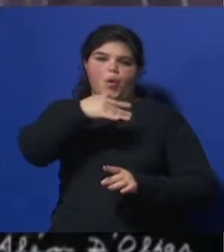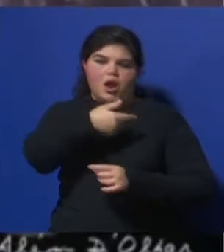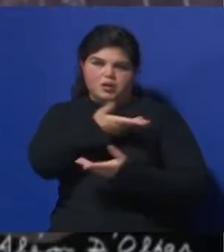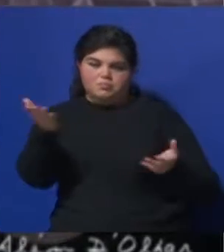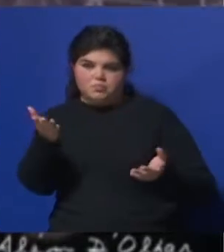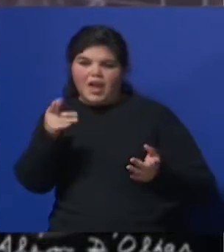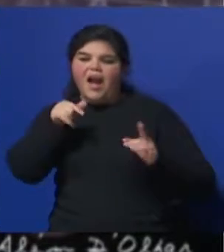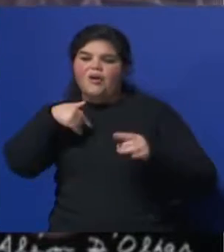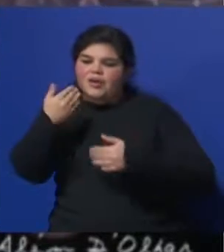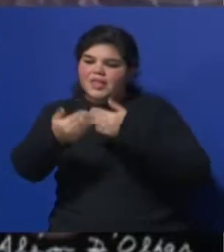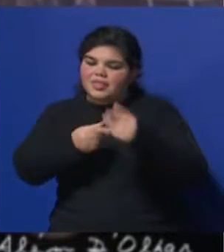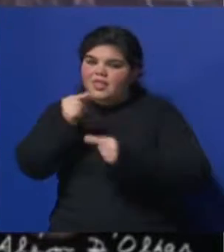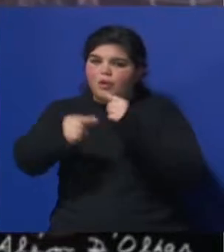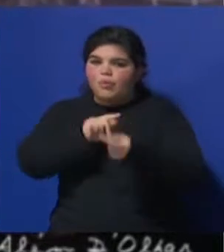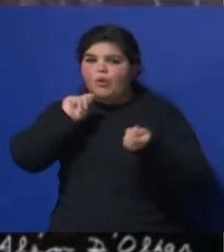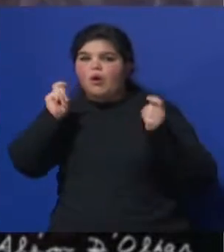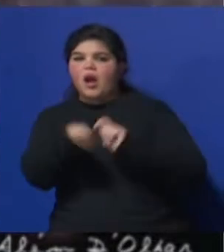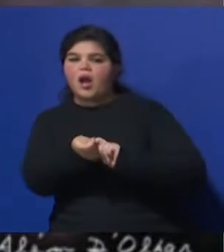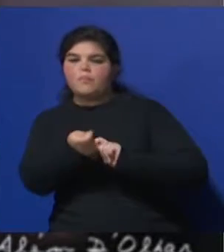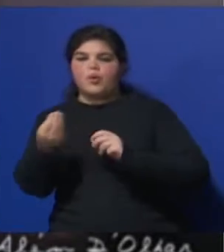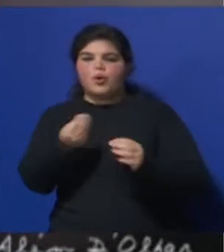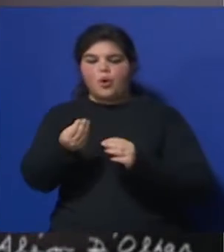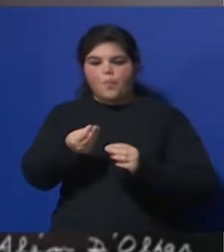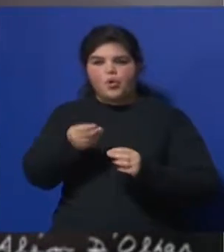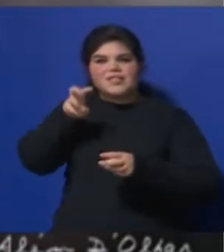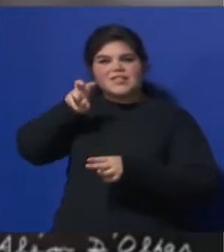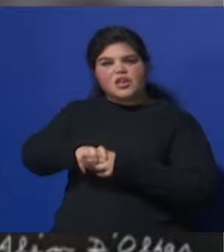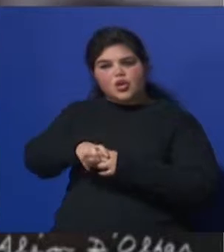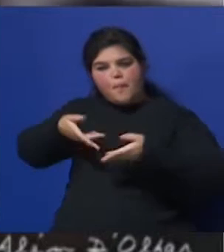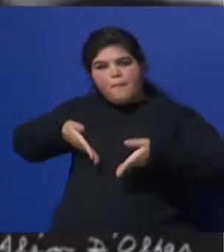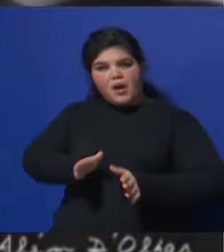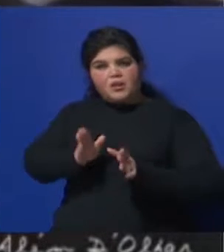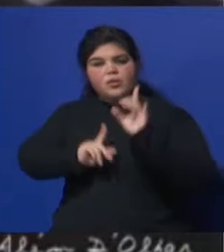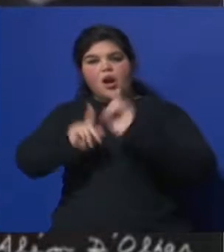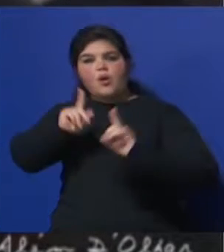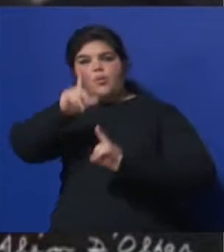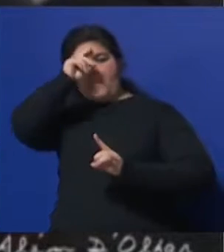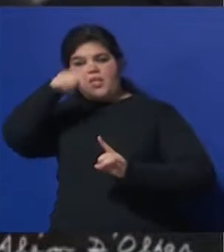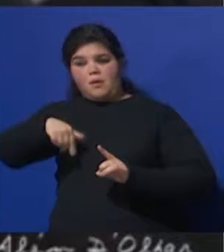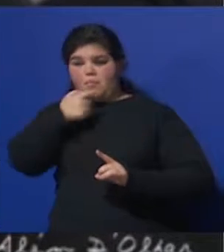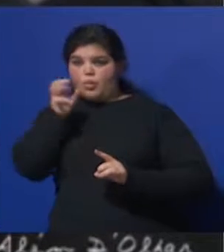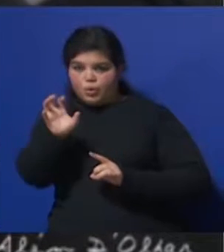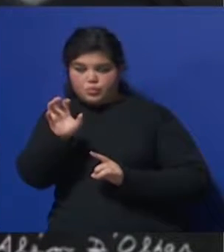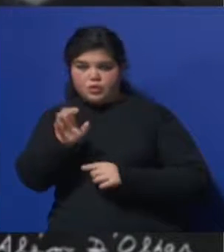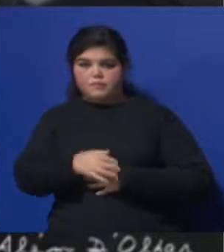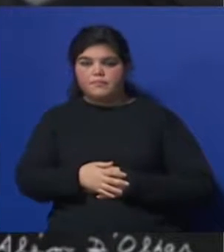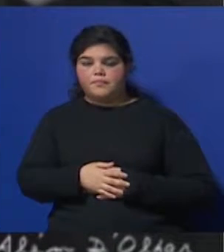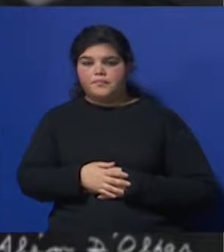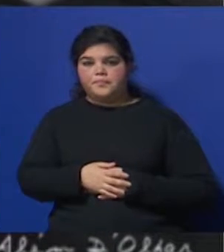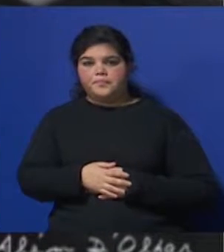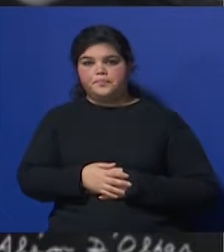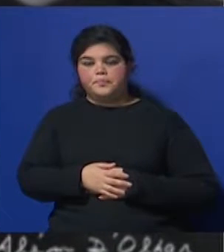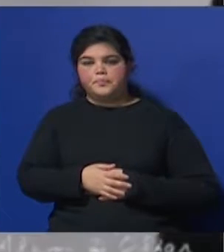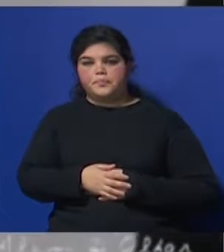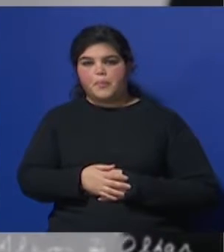haciendo un cambio Bueno, la incorporación De sillones de parto Algunas clínicas O hospitales acá en Mendoza Están incorporando El